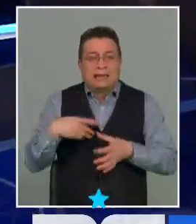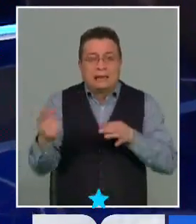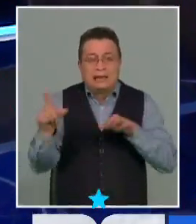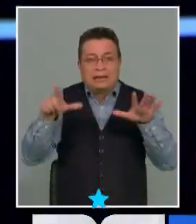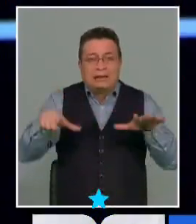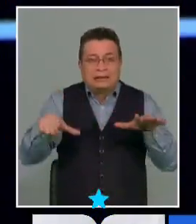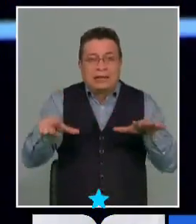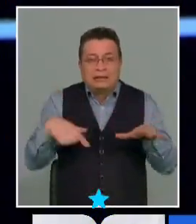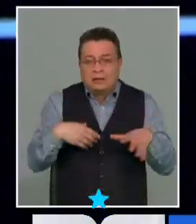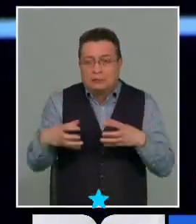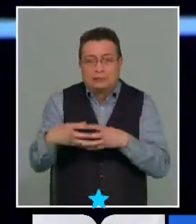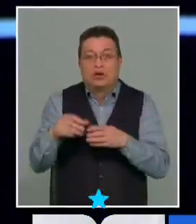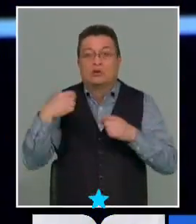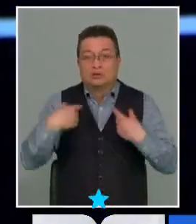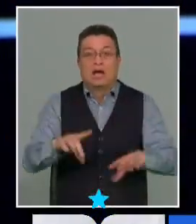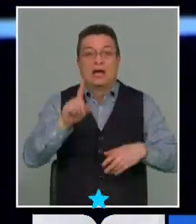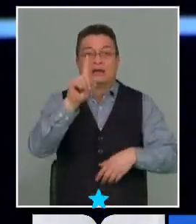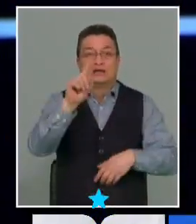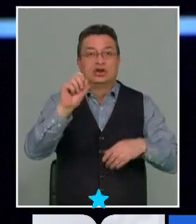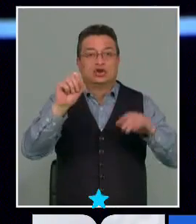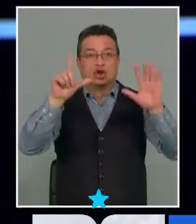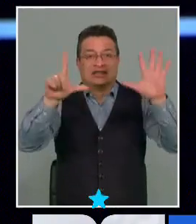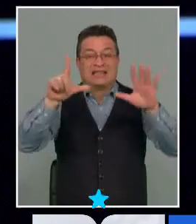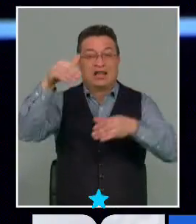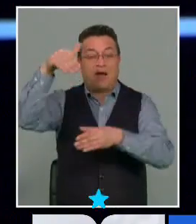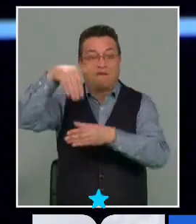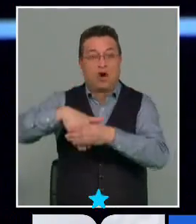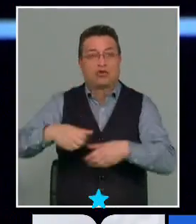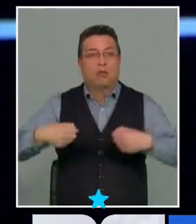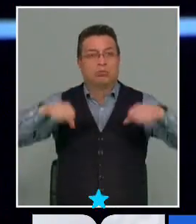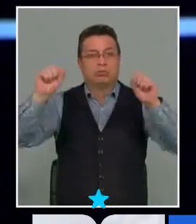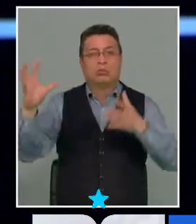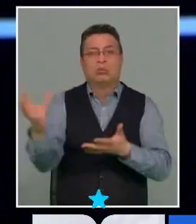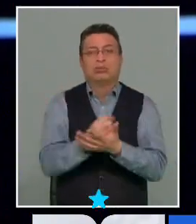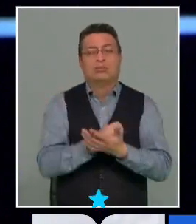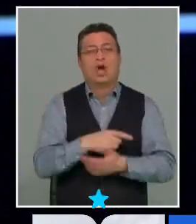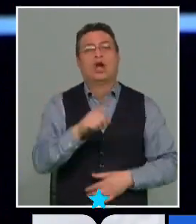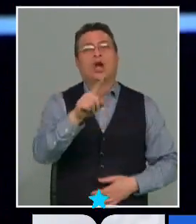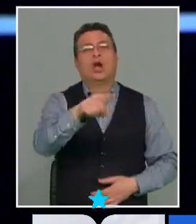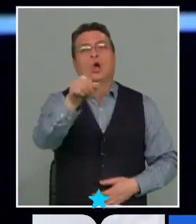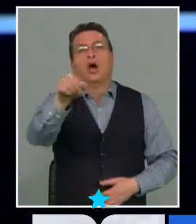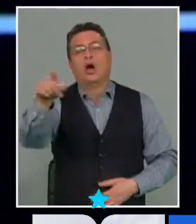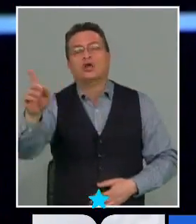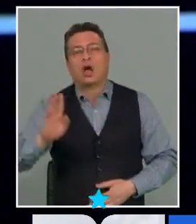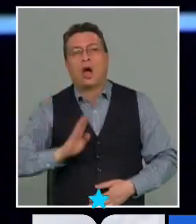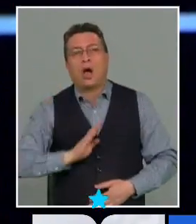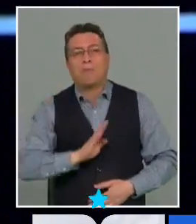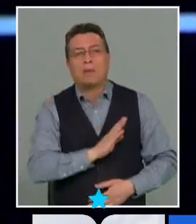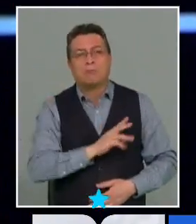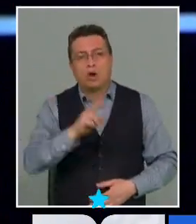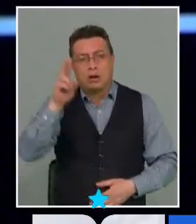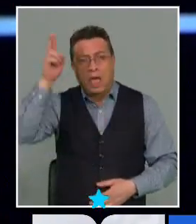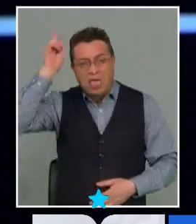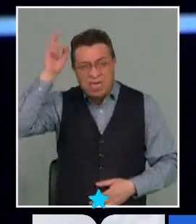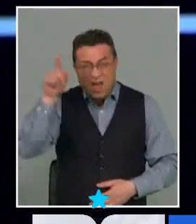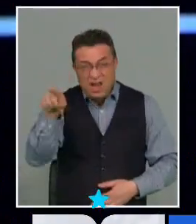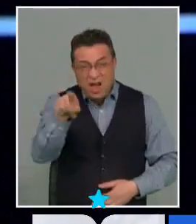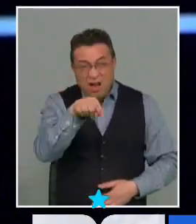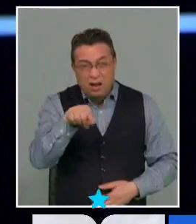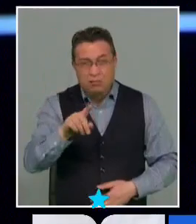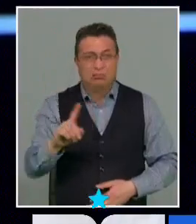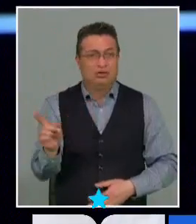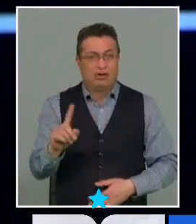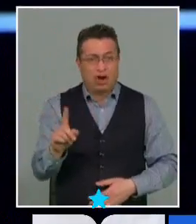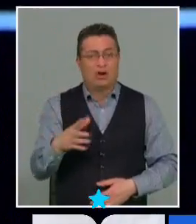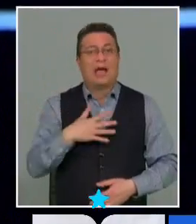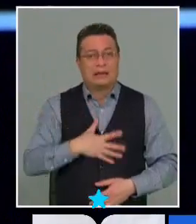esta norma consiguió 107 votos ¿acaso los otros convencionales eran indígenas? no